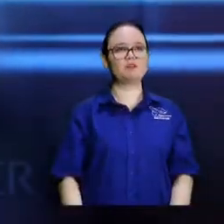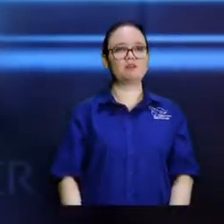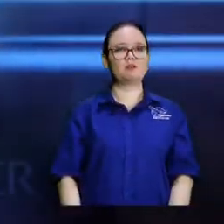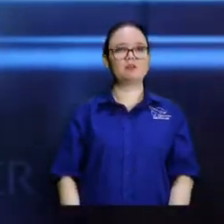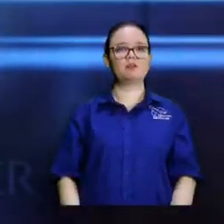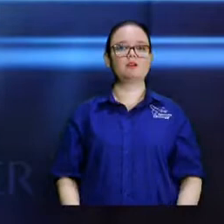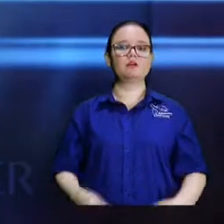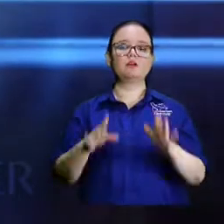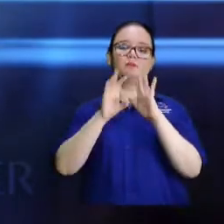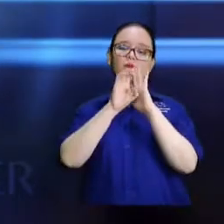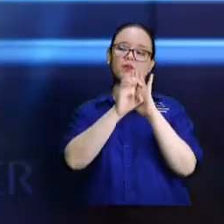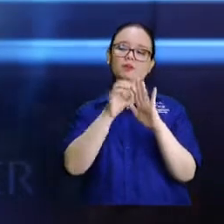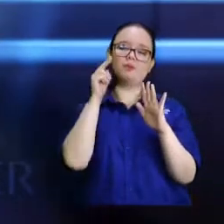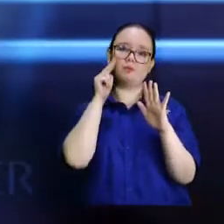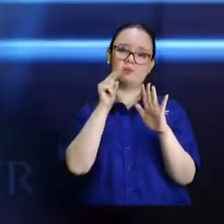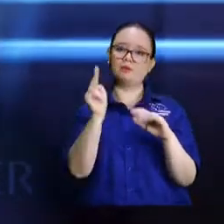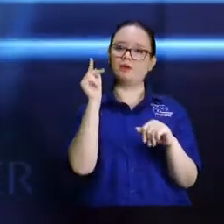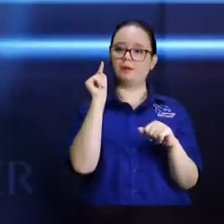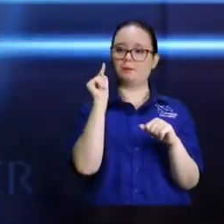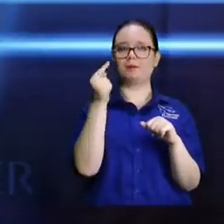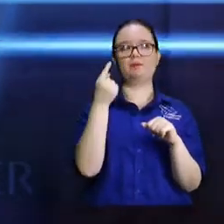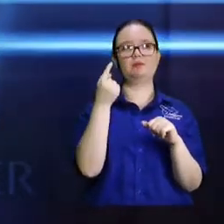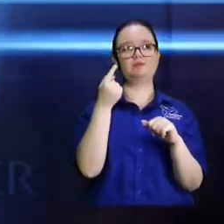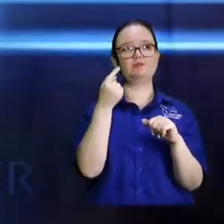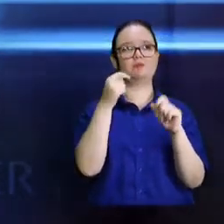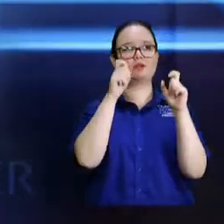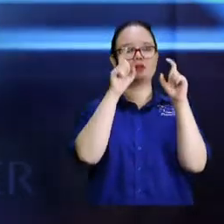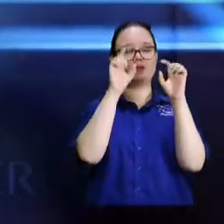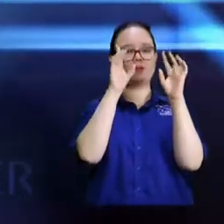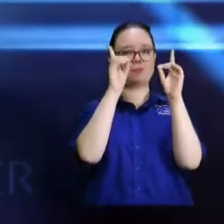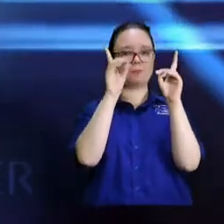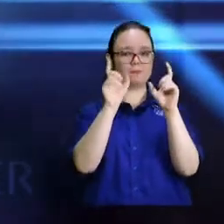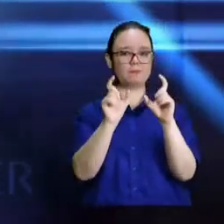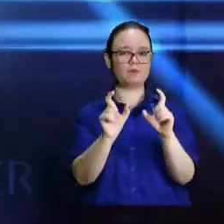Miremosla primero. Empecemos con doctrinas extrañas.